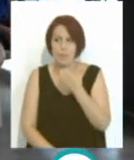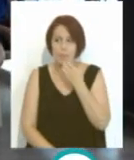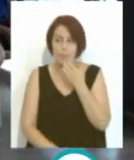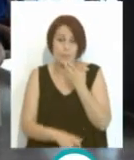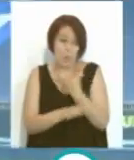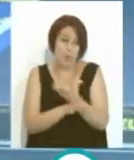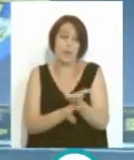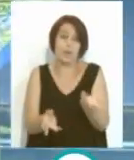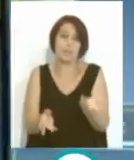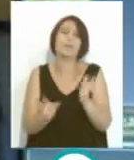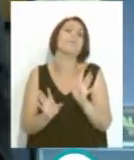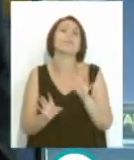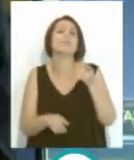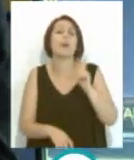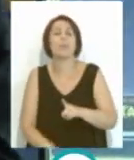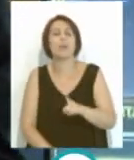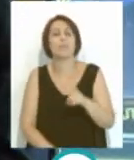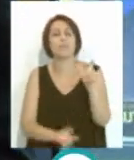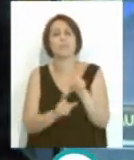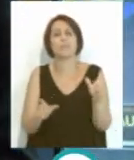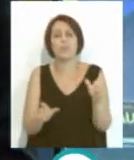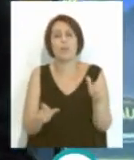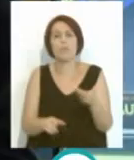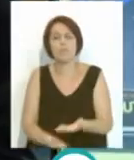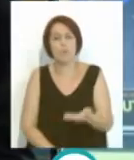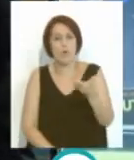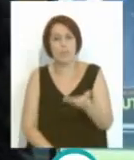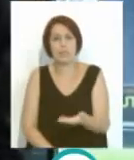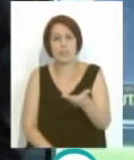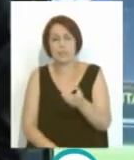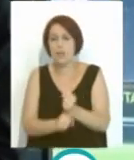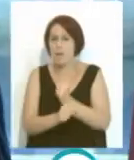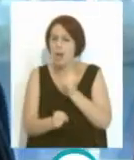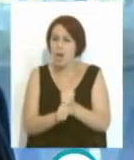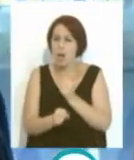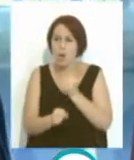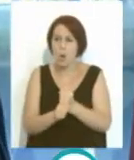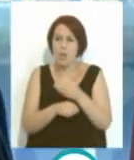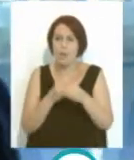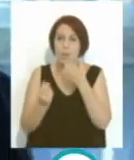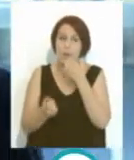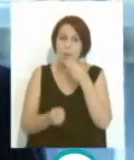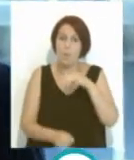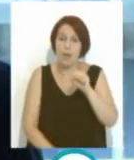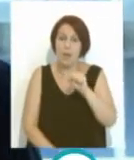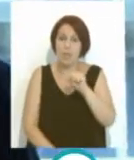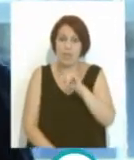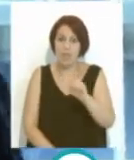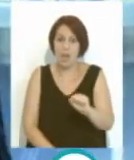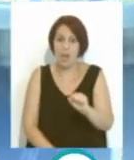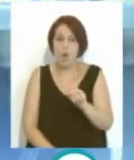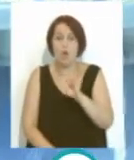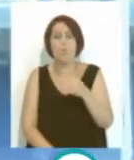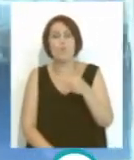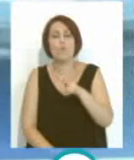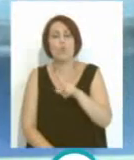jugadores, pero también mucha gente importante, el trabajo que están haciendo, como Fernando Massa, como